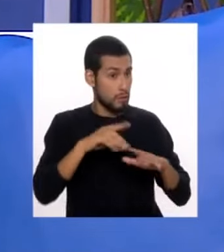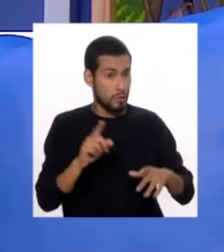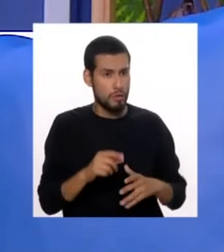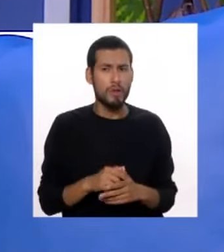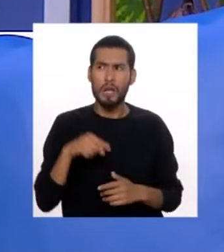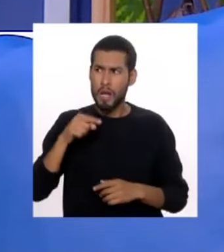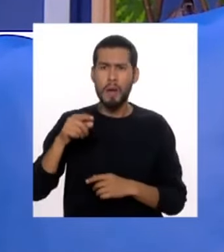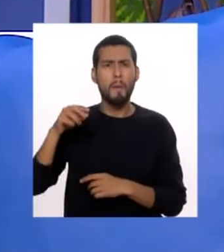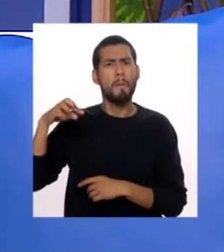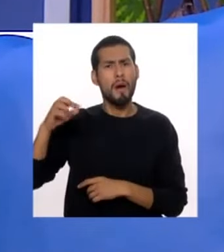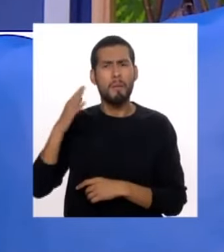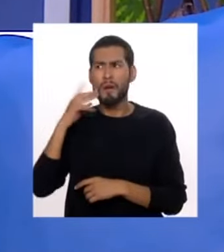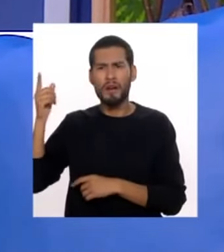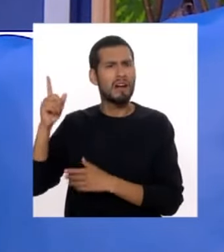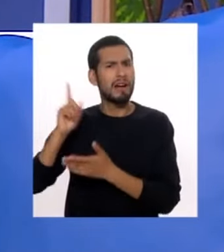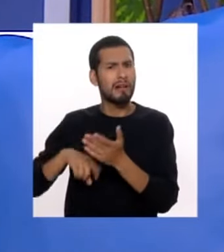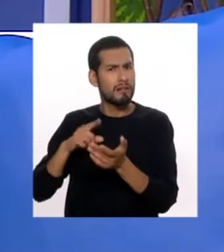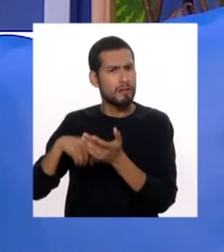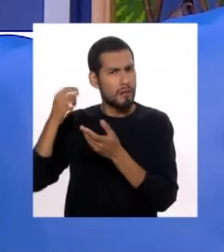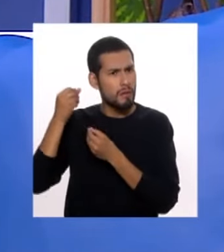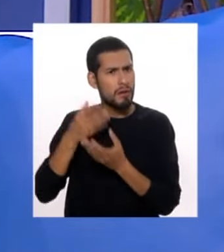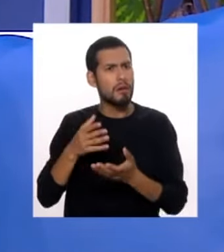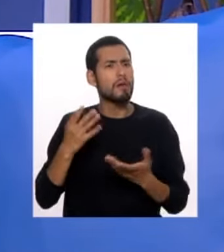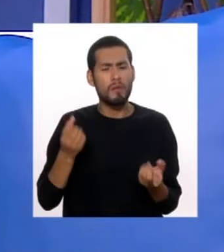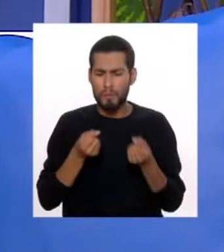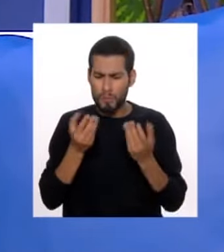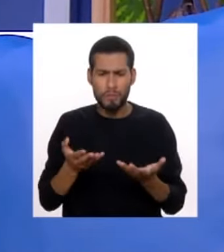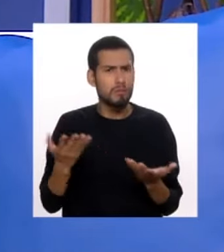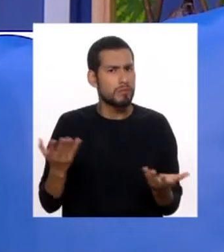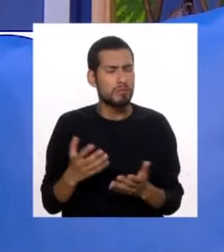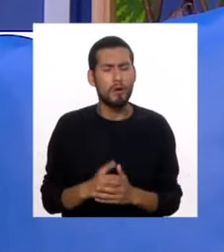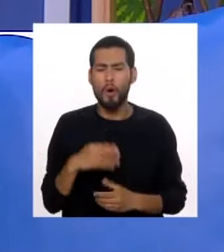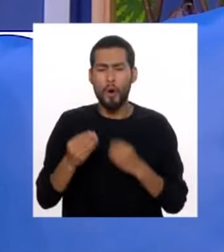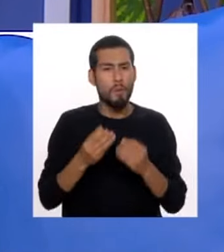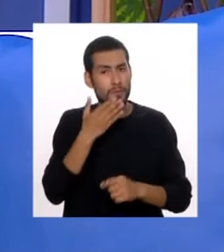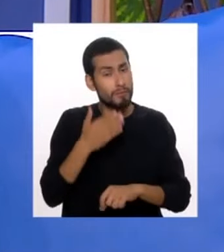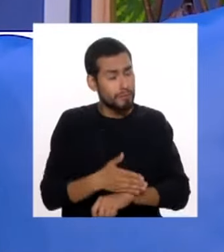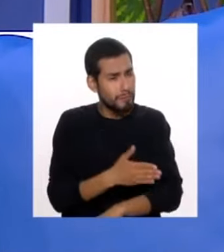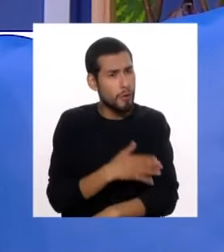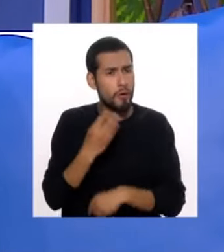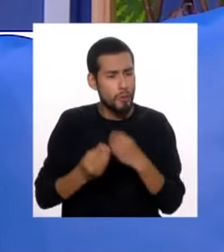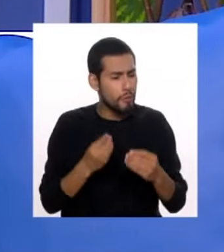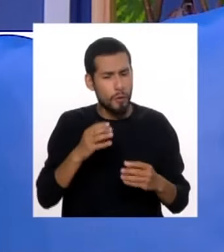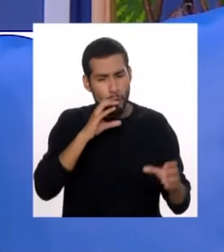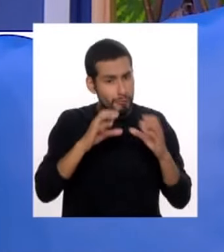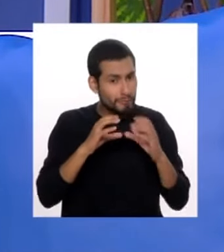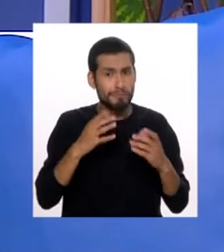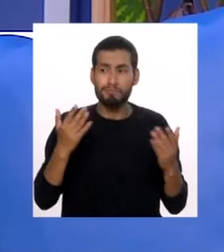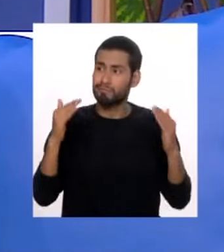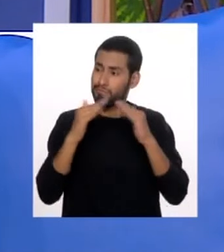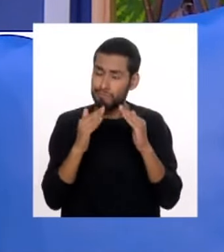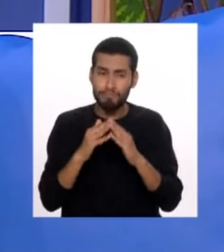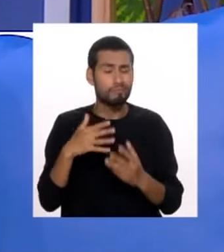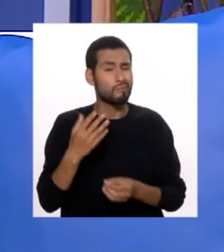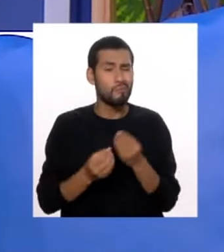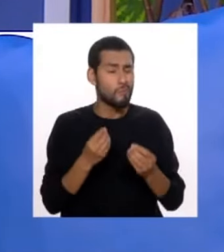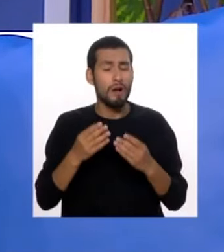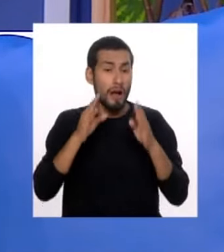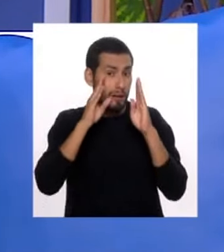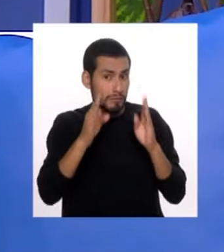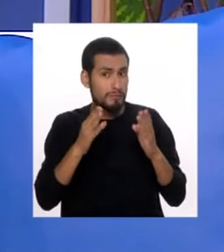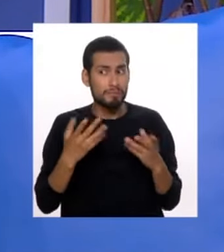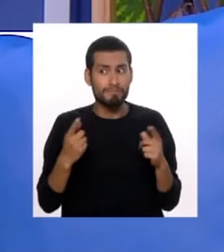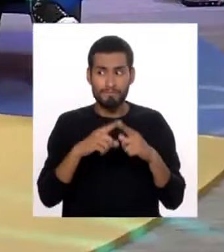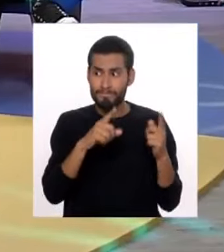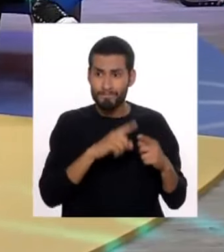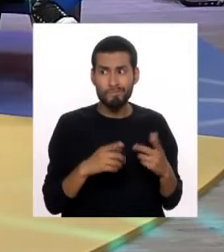es a los padres. ¿Qué están haciendo los padres para justamente ver cómo mejoramos? ¿Cómo mejoramos la comunicación en la casa? ¿Cómo estamos más atentos